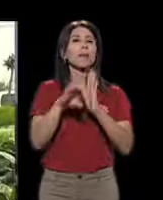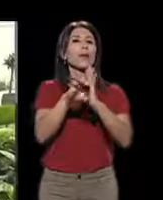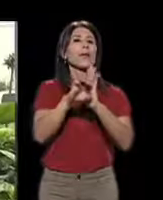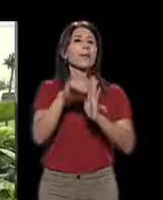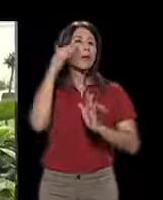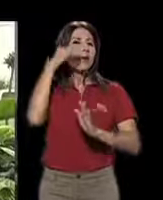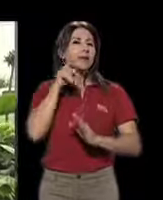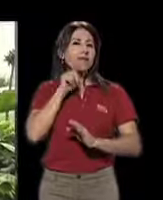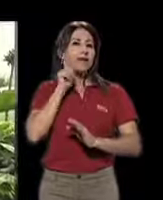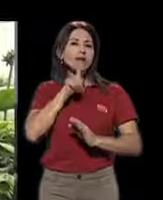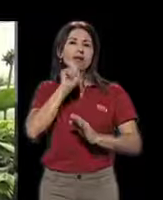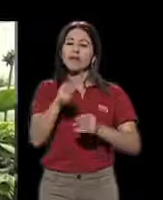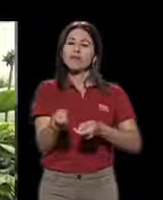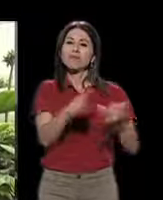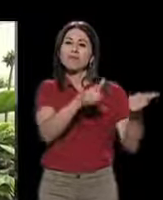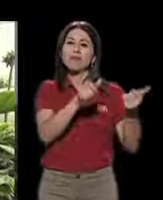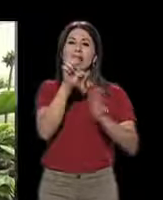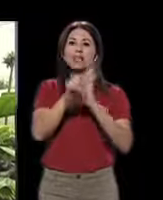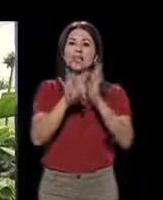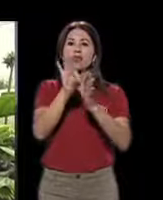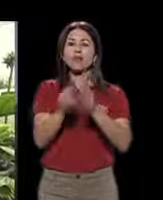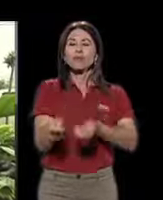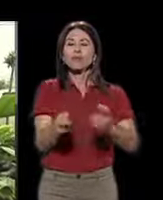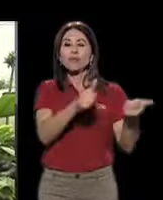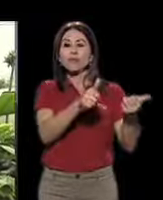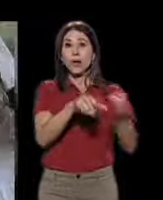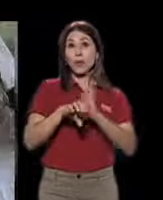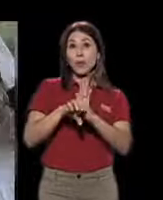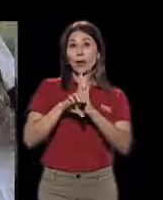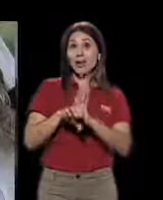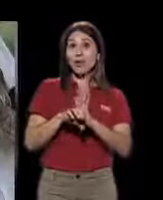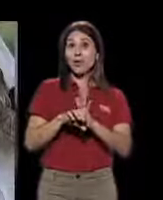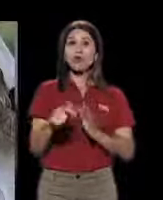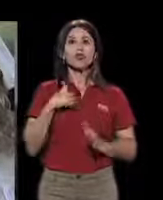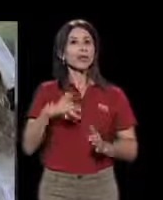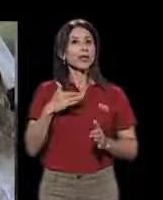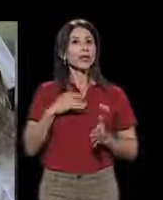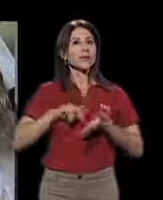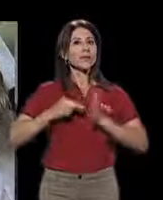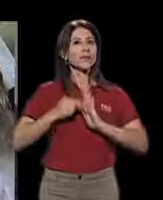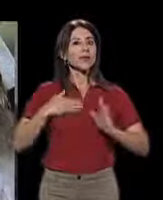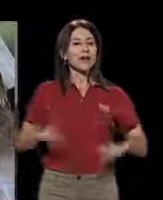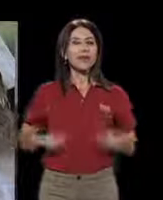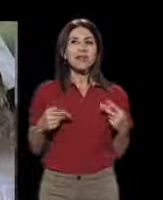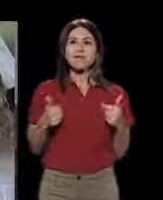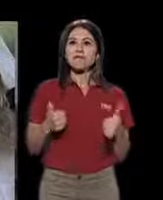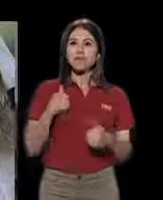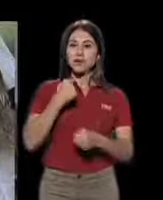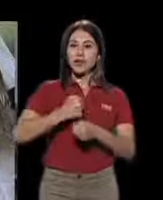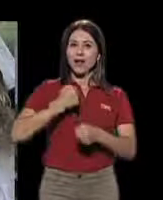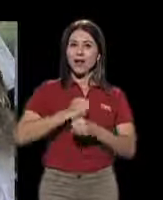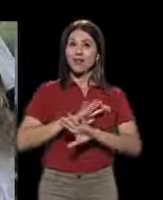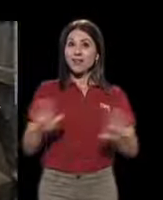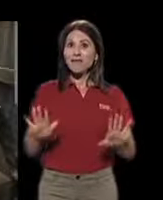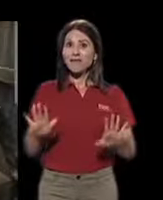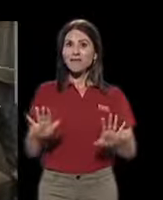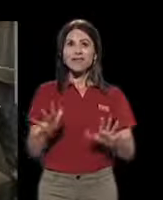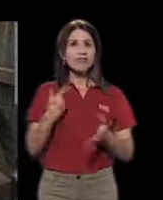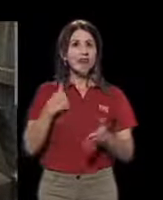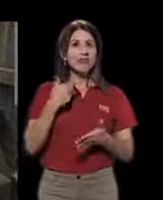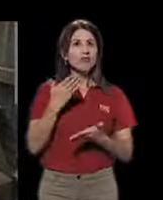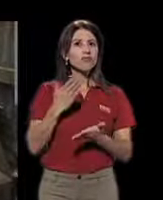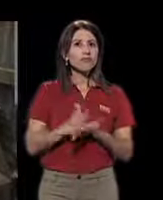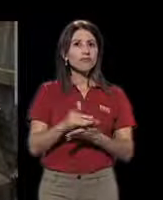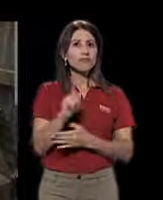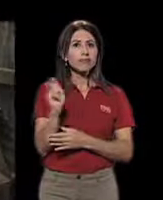estereotipos, por ejemplo, de que el sentido de vida termina cuando yo consigo trabajo y listo. Por eso cuando termina mi etapa laboral, mi